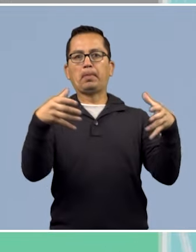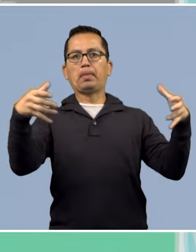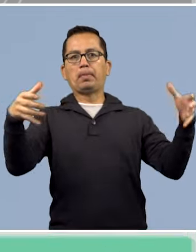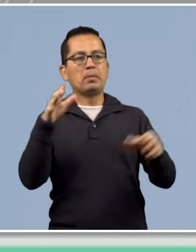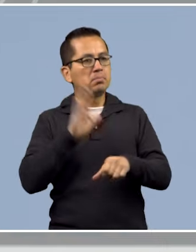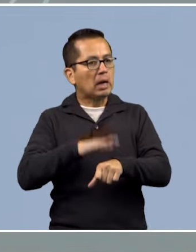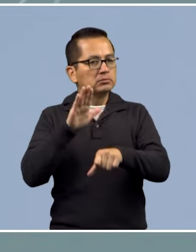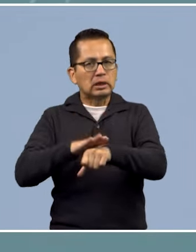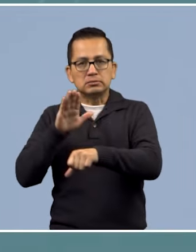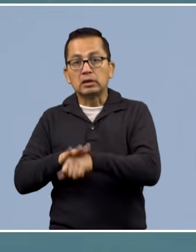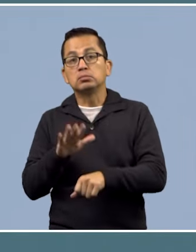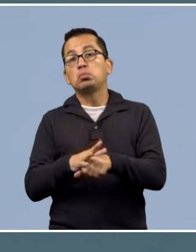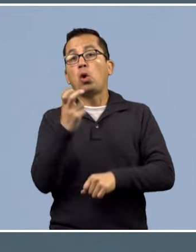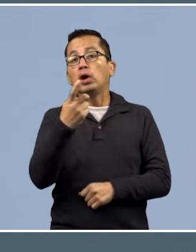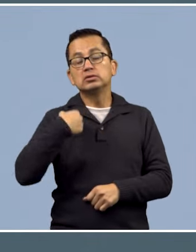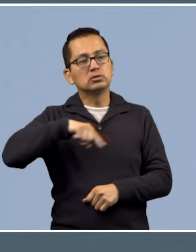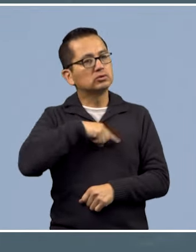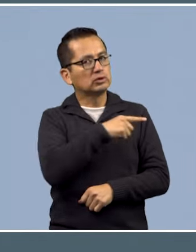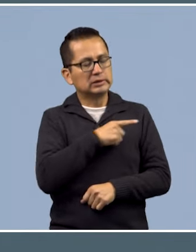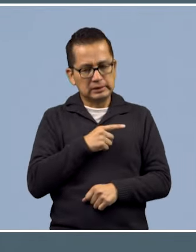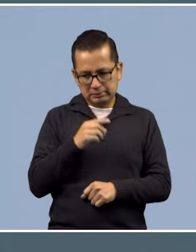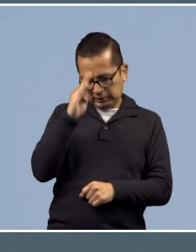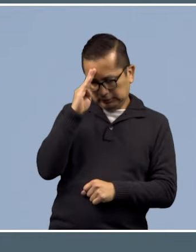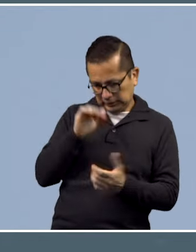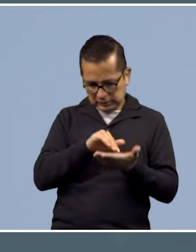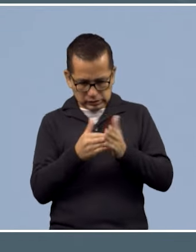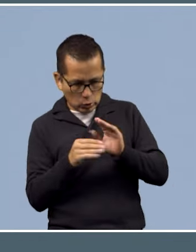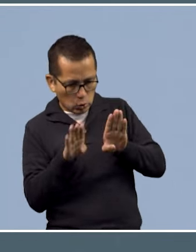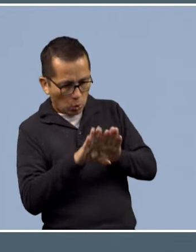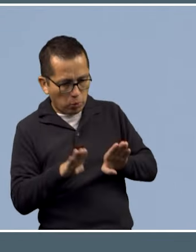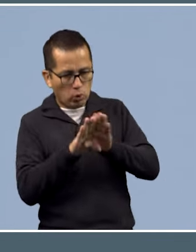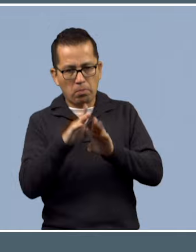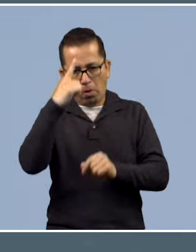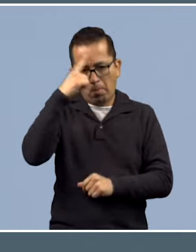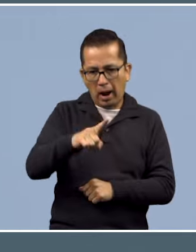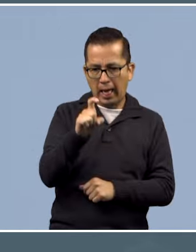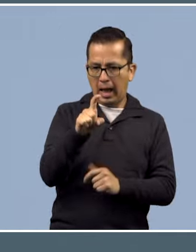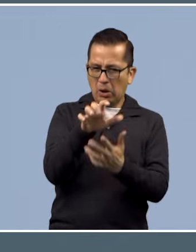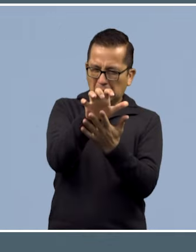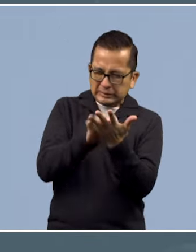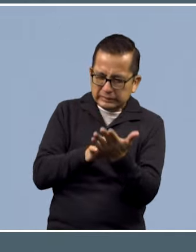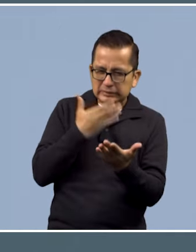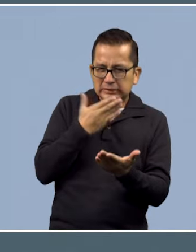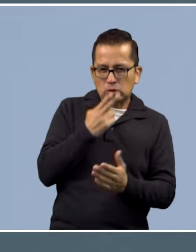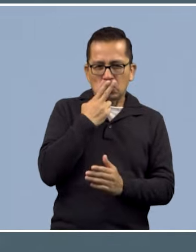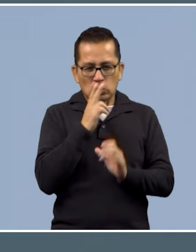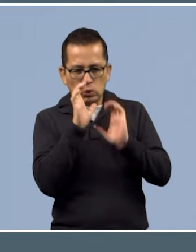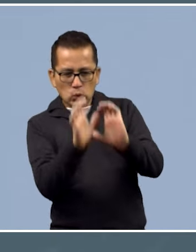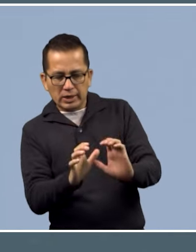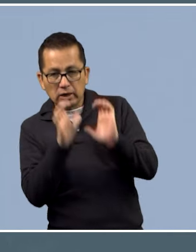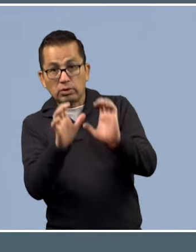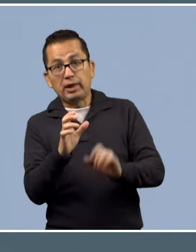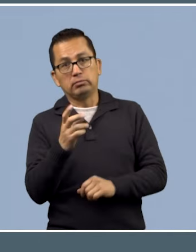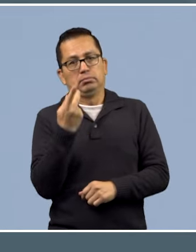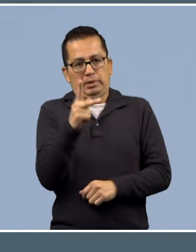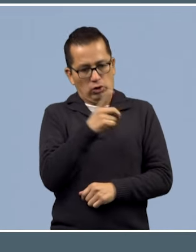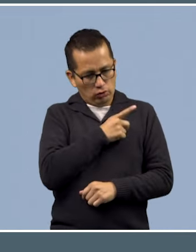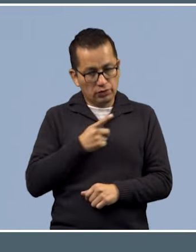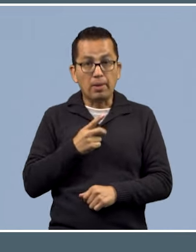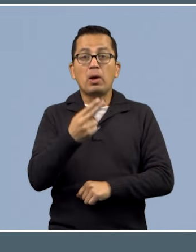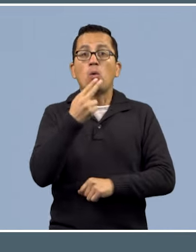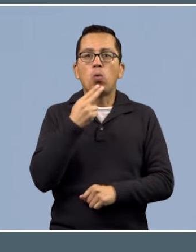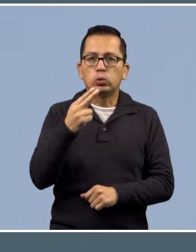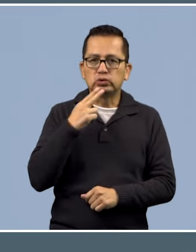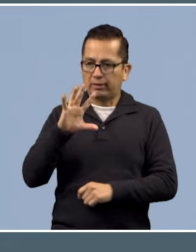creativos y solidarios para ayudarnos entre todos y aprovechar de la mejor forma el agua que nos queda, valiéndonos de diferentes